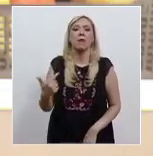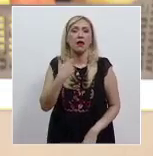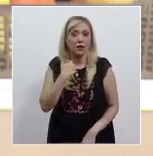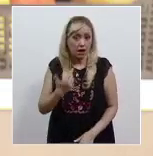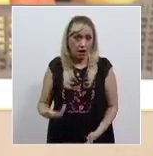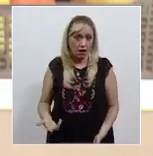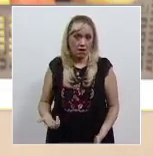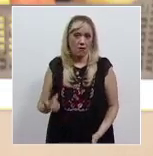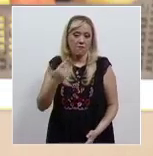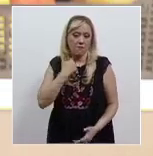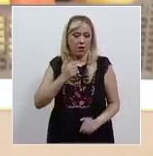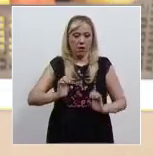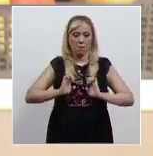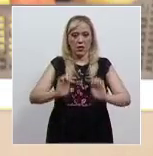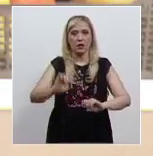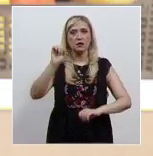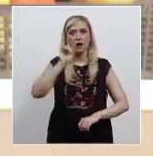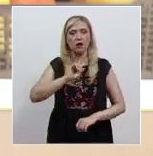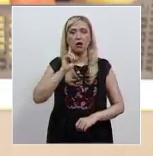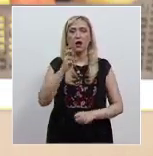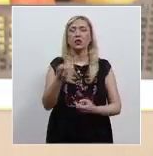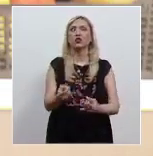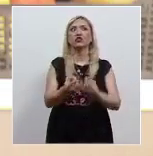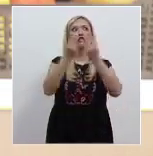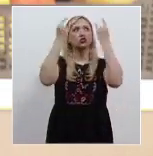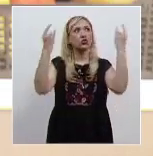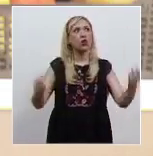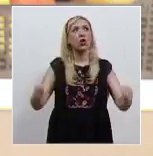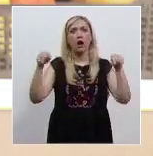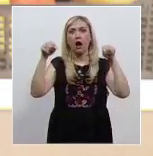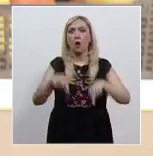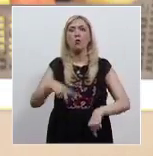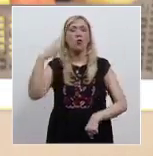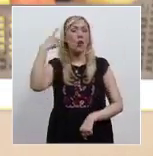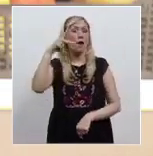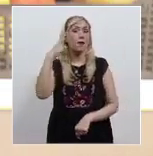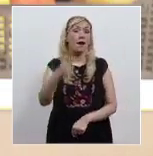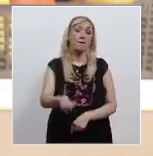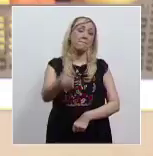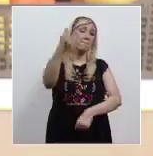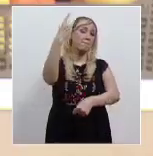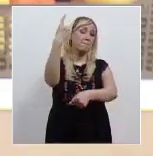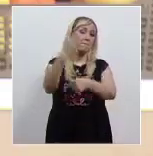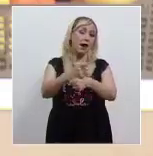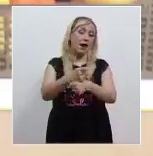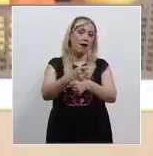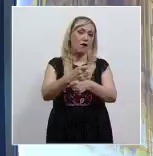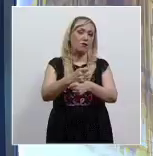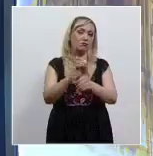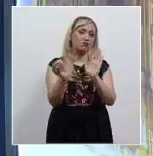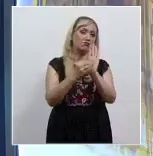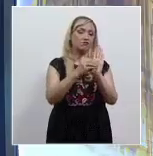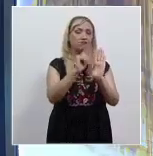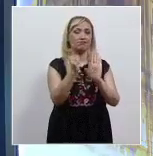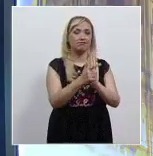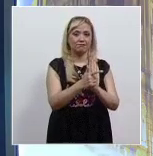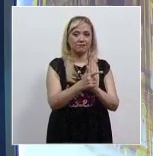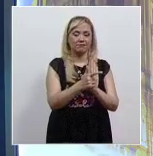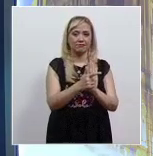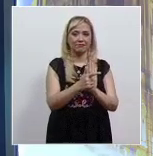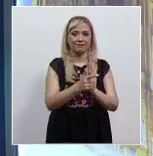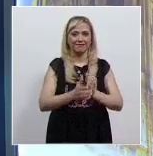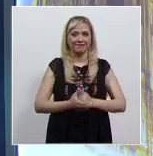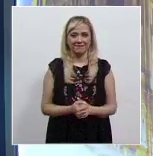hacemos historia en el Estado de Puebla porque es el primero, el primer Estado que lo reconoce. Es